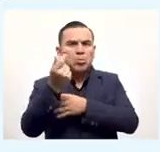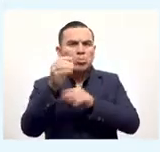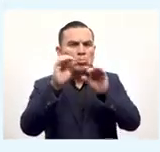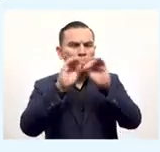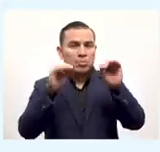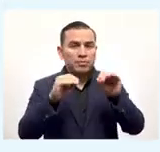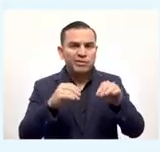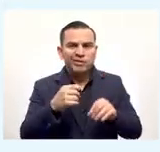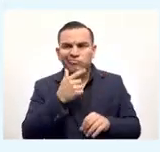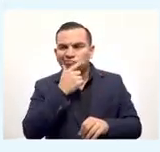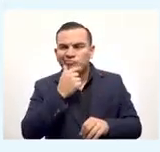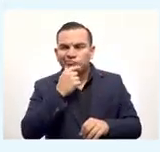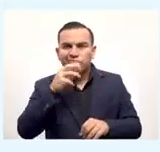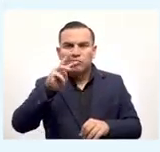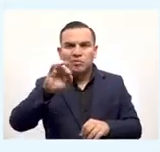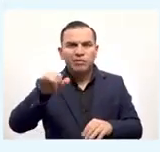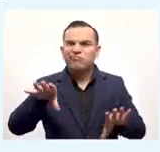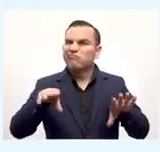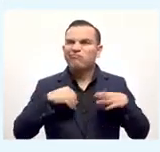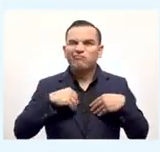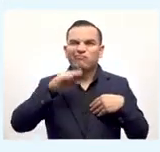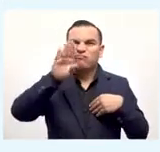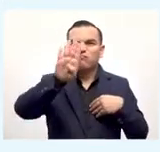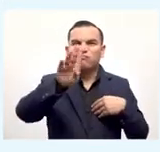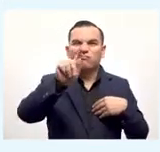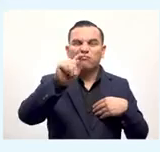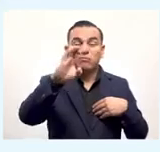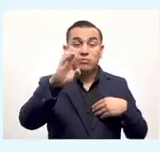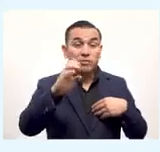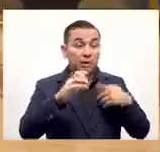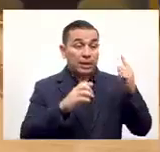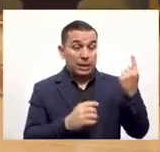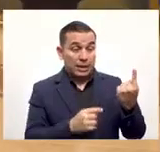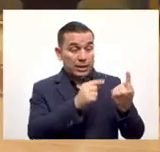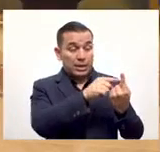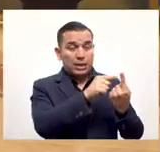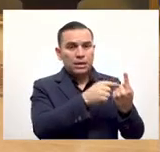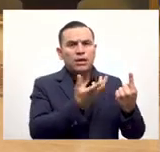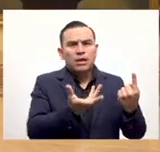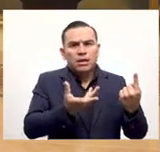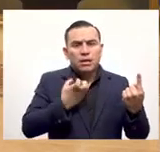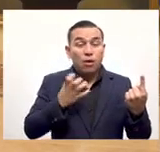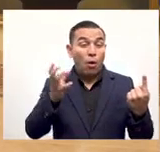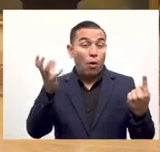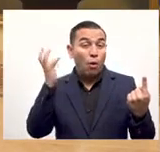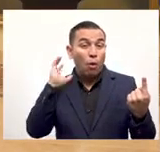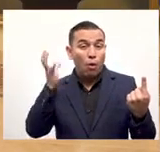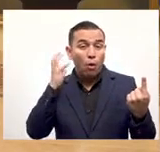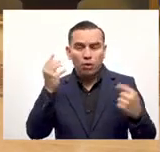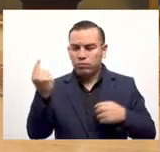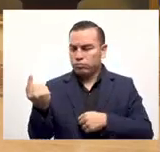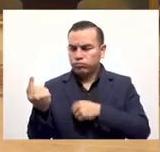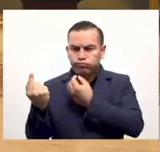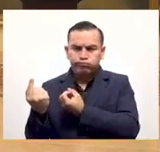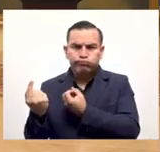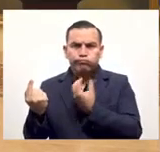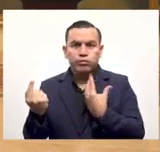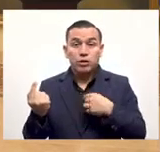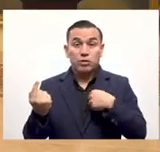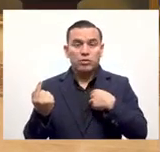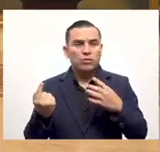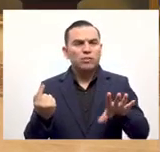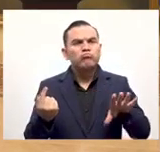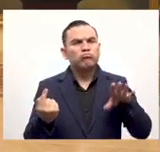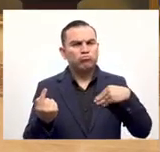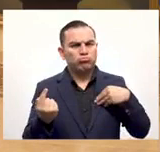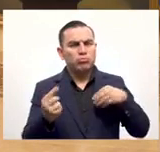Miguel él digamos que no quiere recibir Bitcoin entonces llega Steve donde Miguel y le dice Miguel quiero un coco y Miguel le dice sí